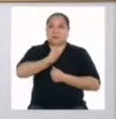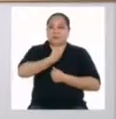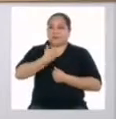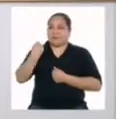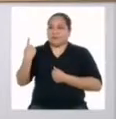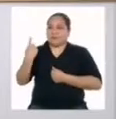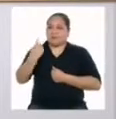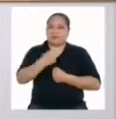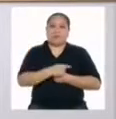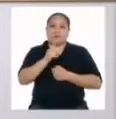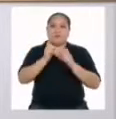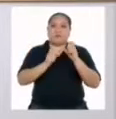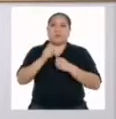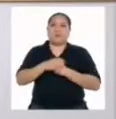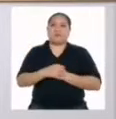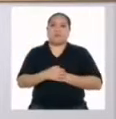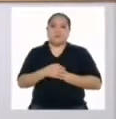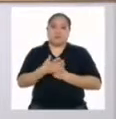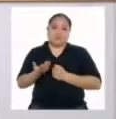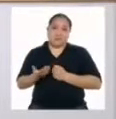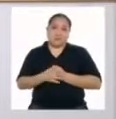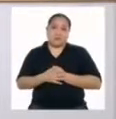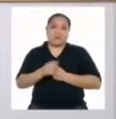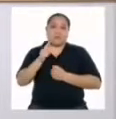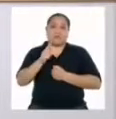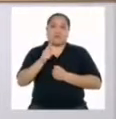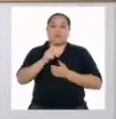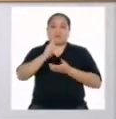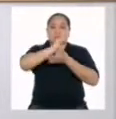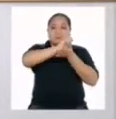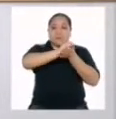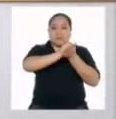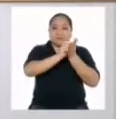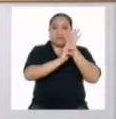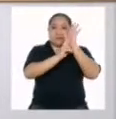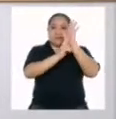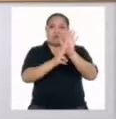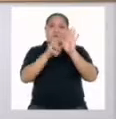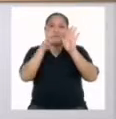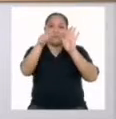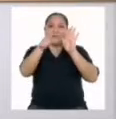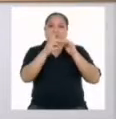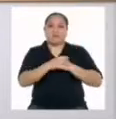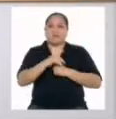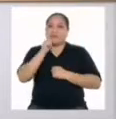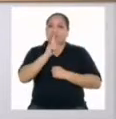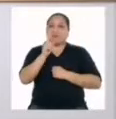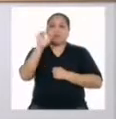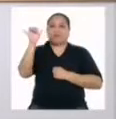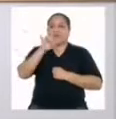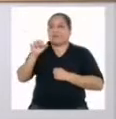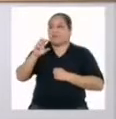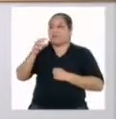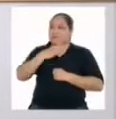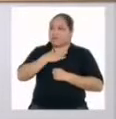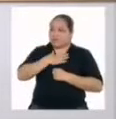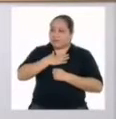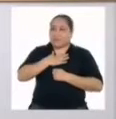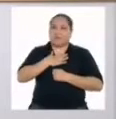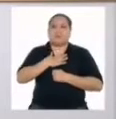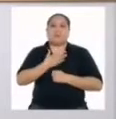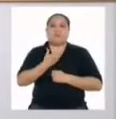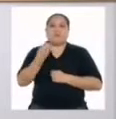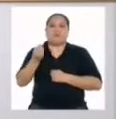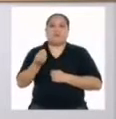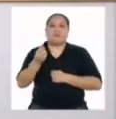nosotros como lectores. Así, lo que un texto represente para ti no será lo mismo para mí,